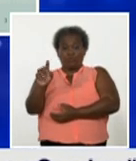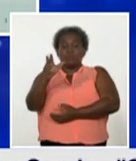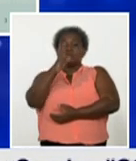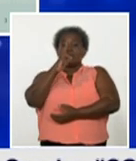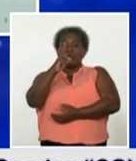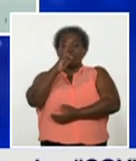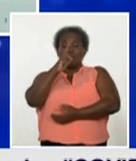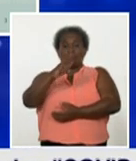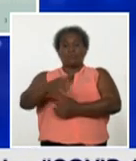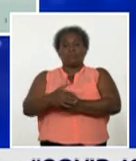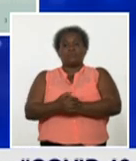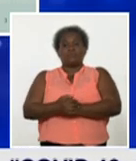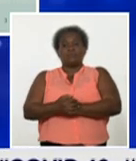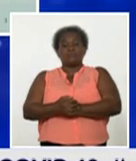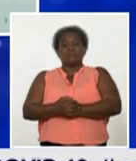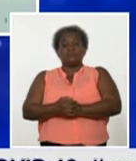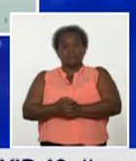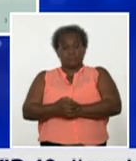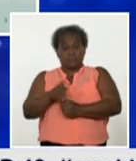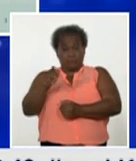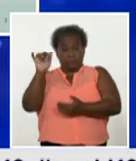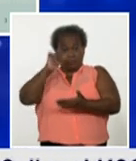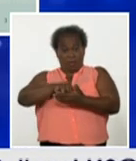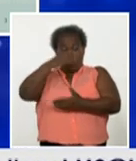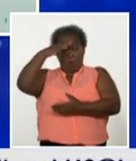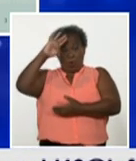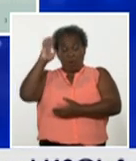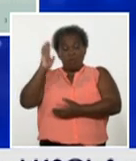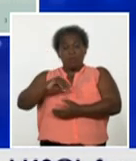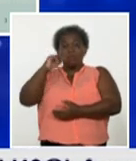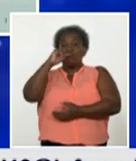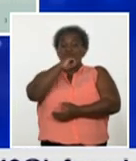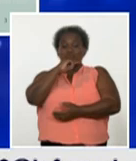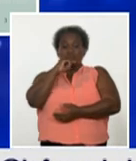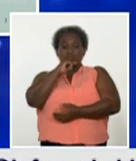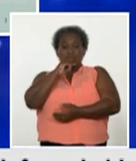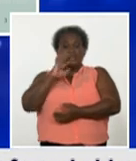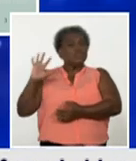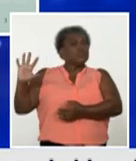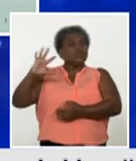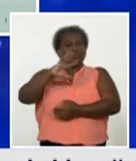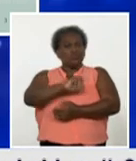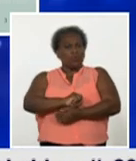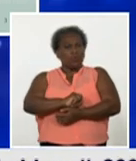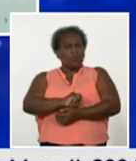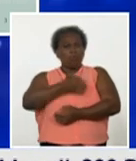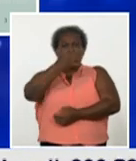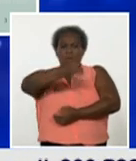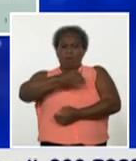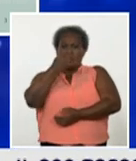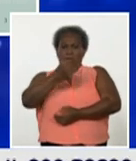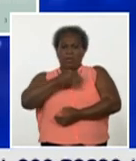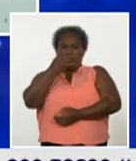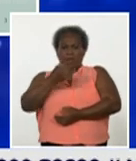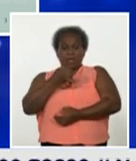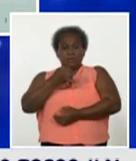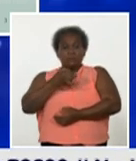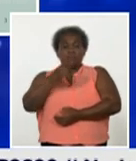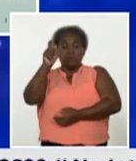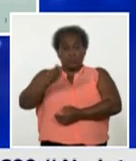viajeros cubanos procedentes de Rusia y todos los que voy a mencionar ahora son viajeros cubanos